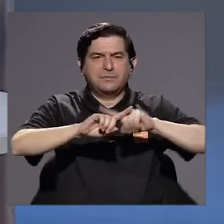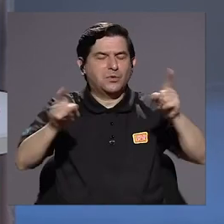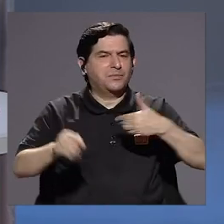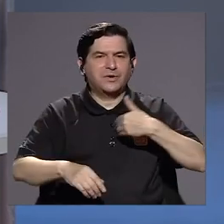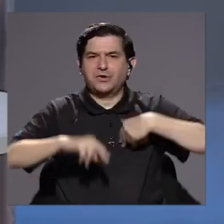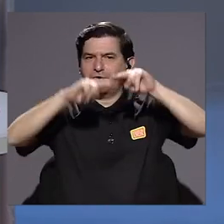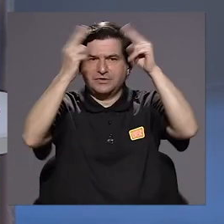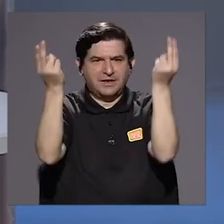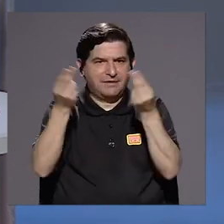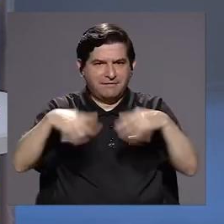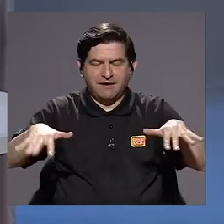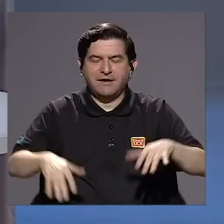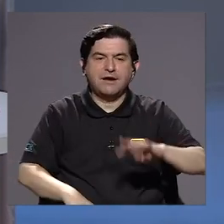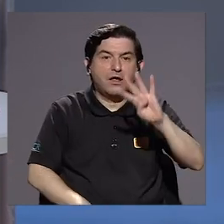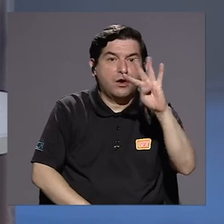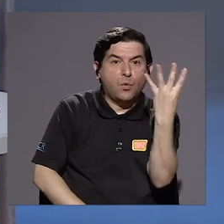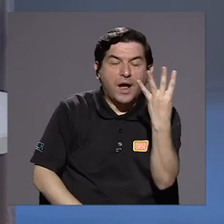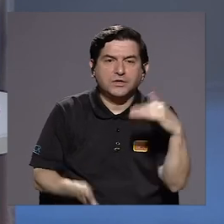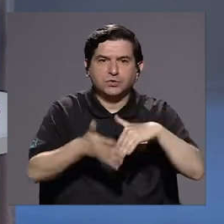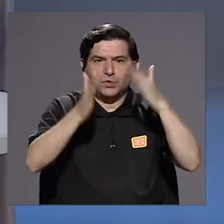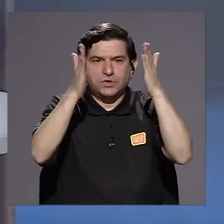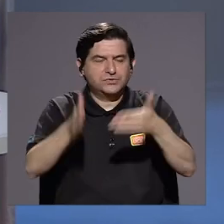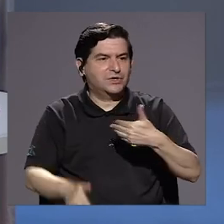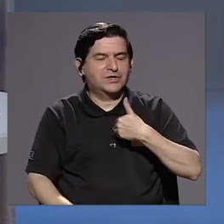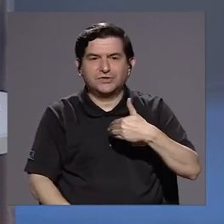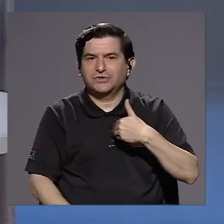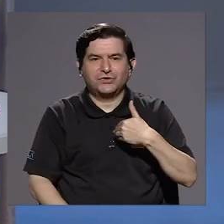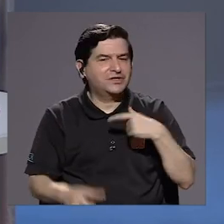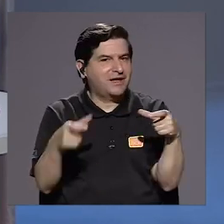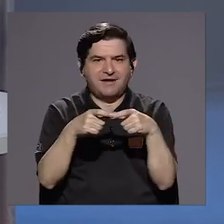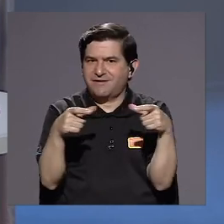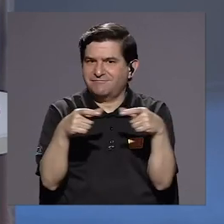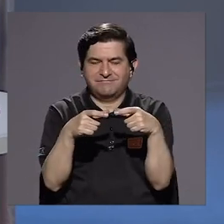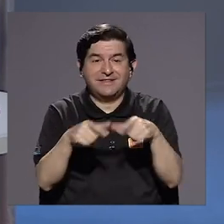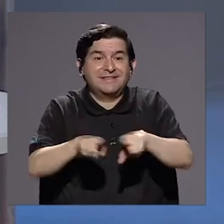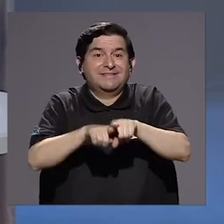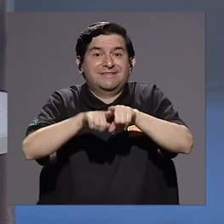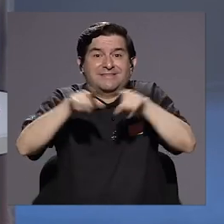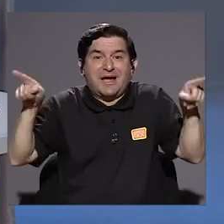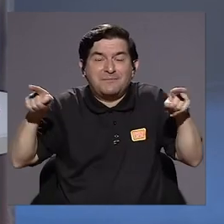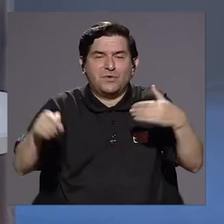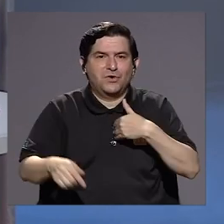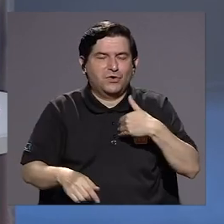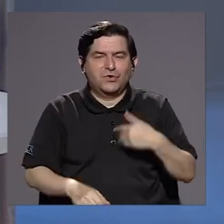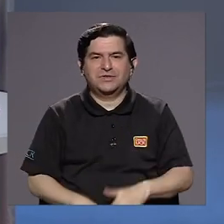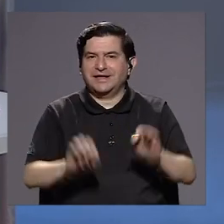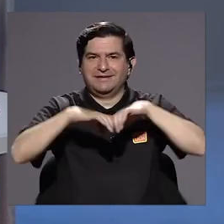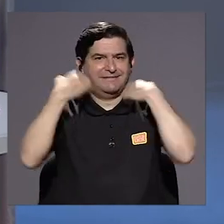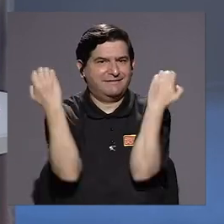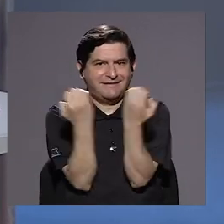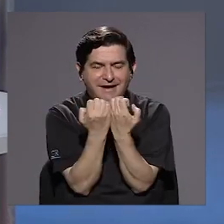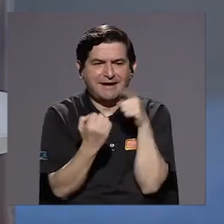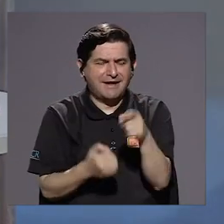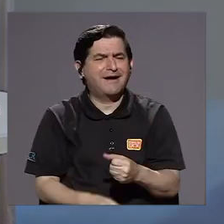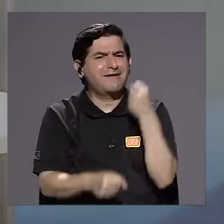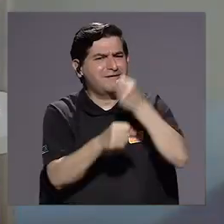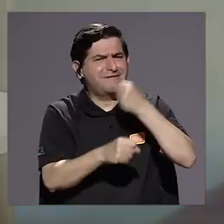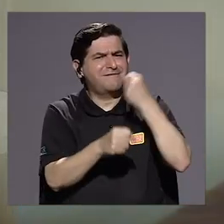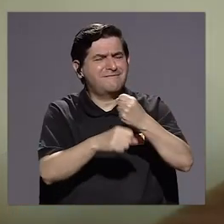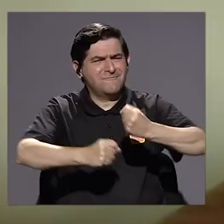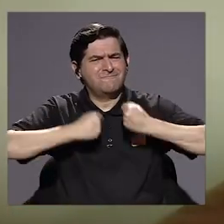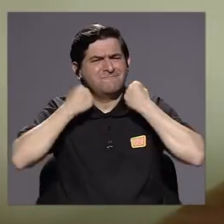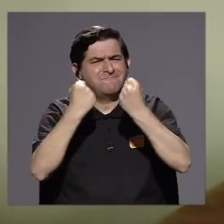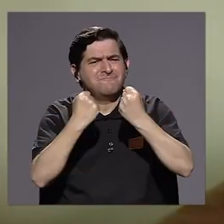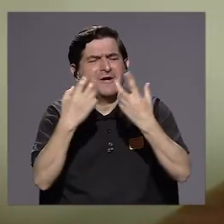cuarto escenario, que son los estudiantes que no tienen conectividad ni dispositivo. Y en eso estamos haciendo grandes esfuerzos